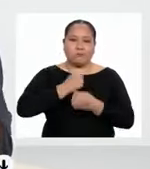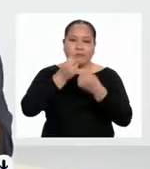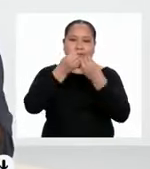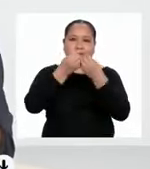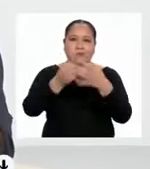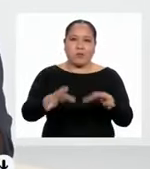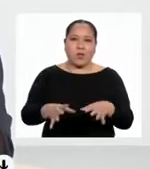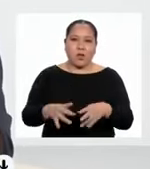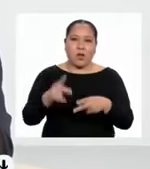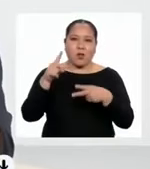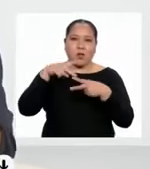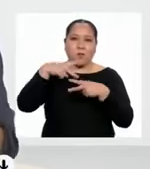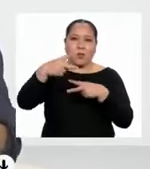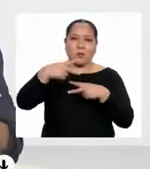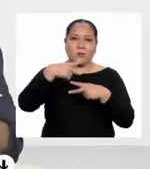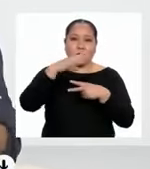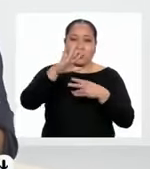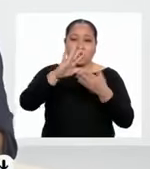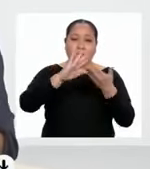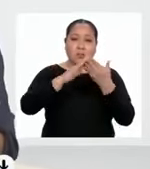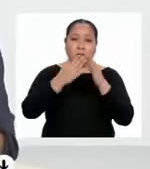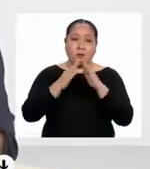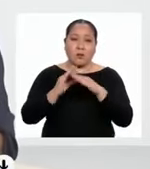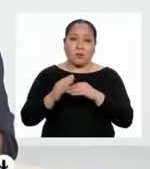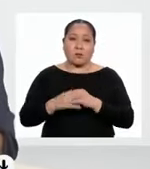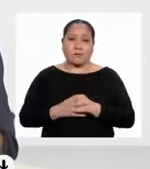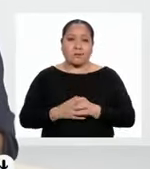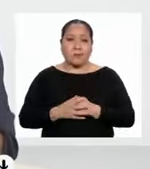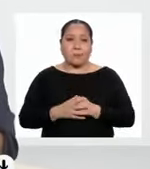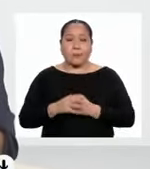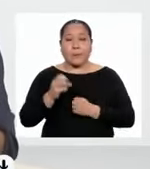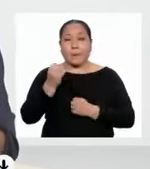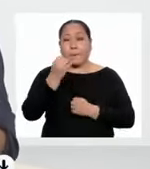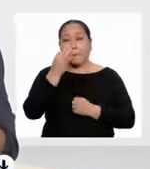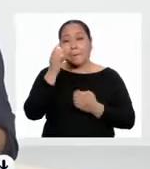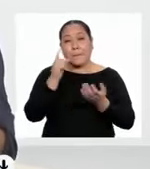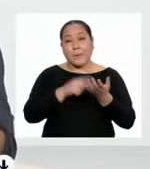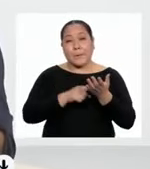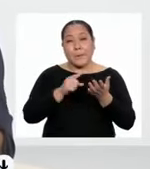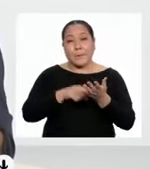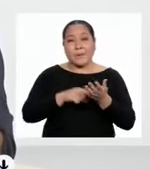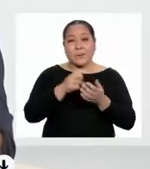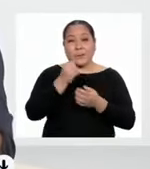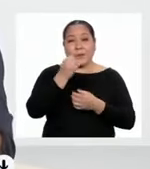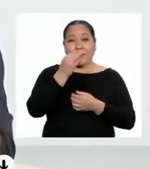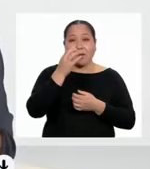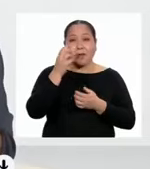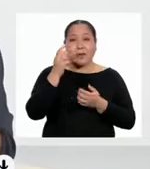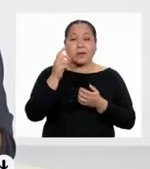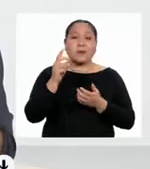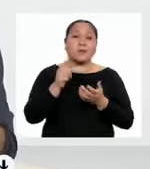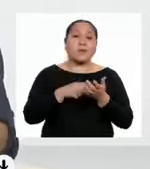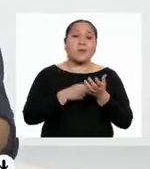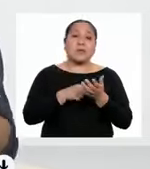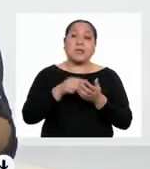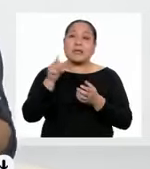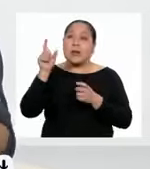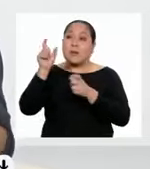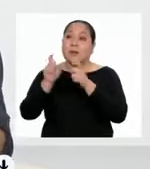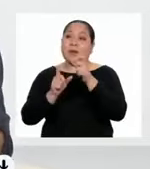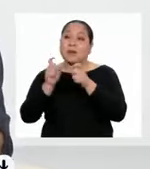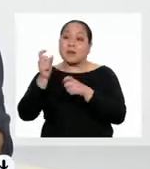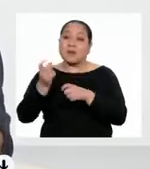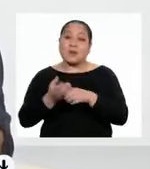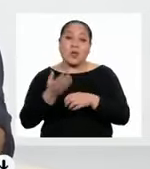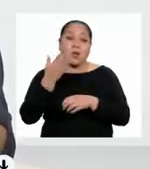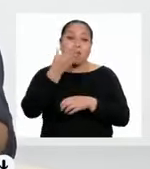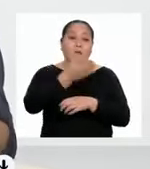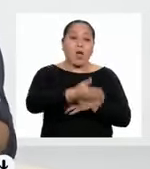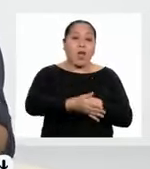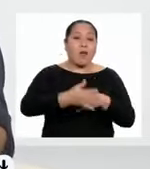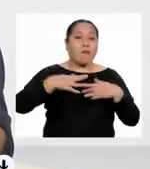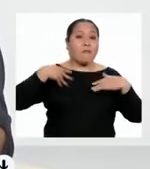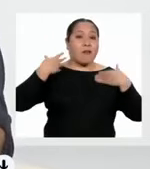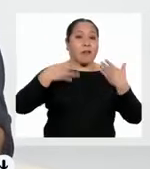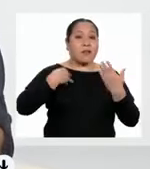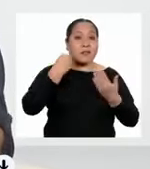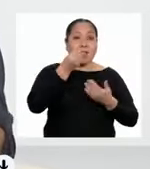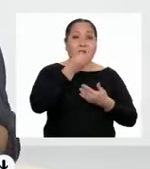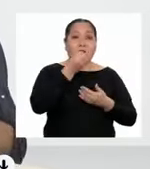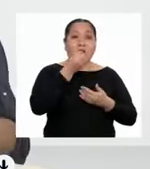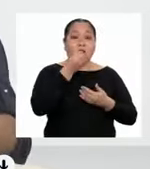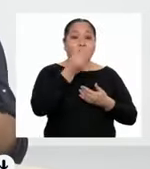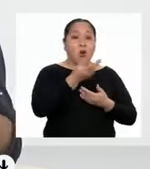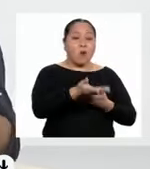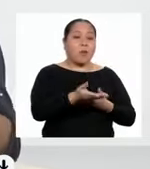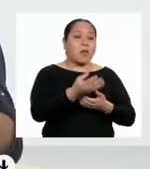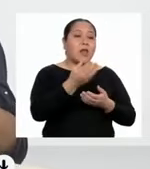Lo peor de todo es que a veces esas personas van a las ferias gastronómicas y felices comen los alimentos